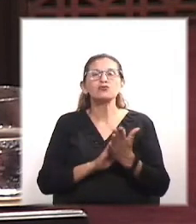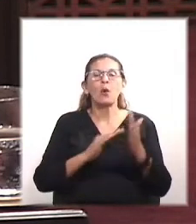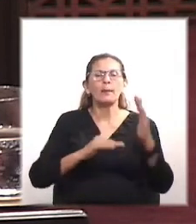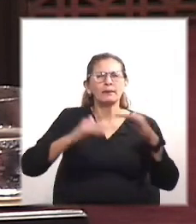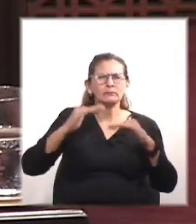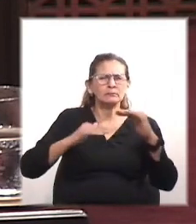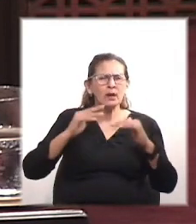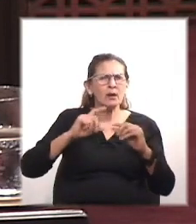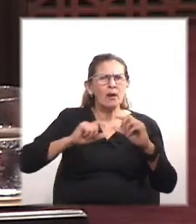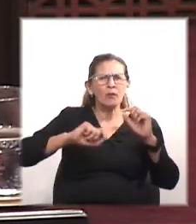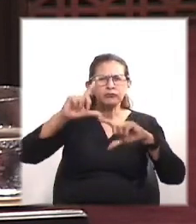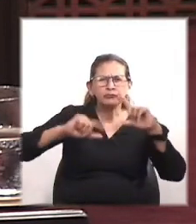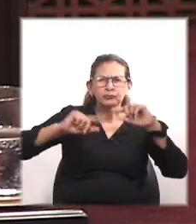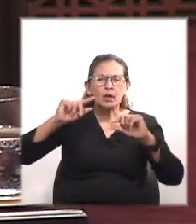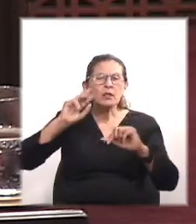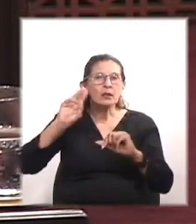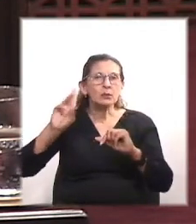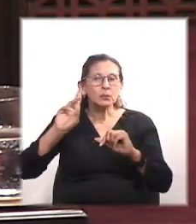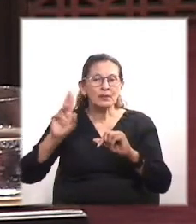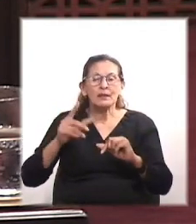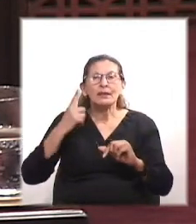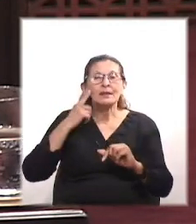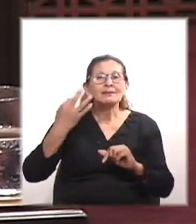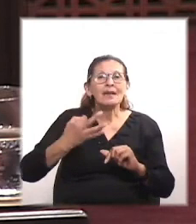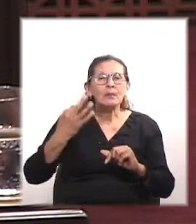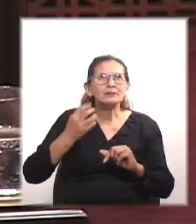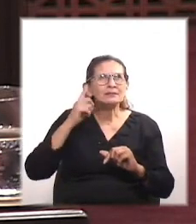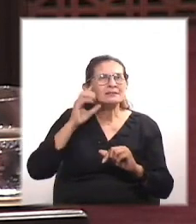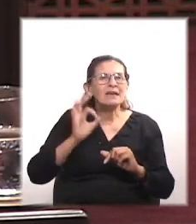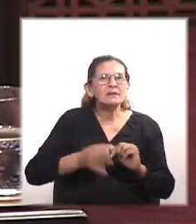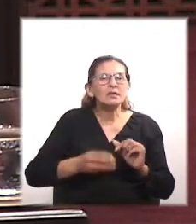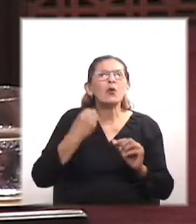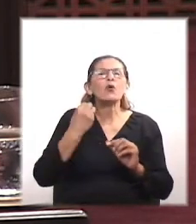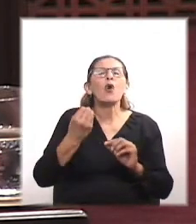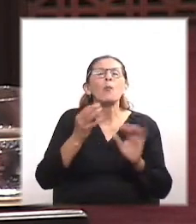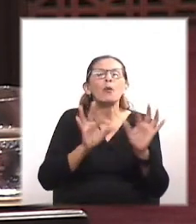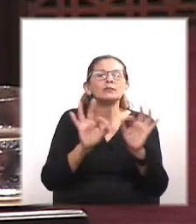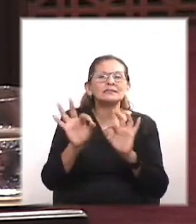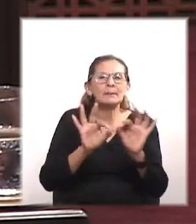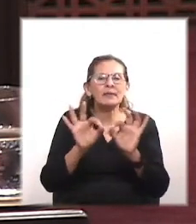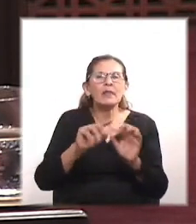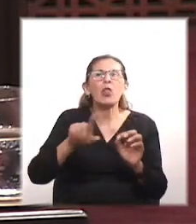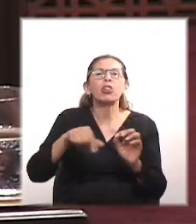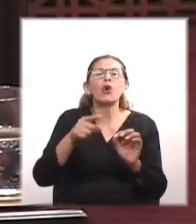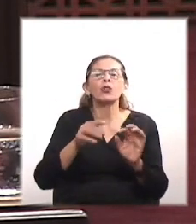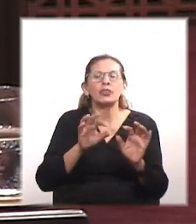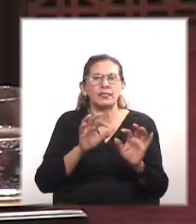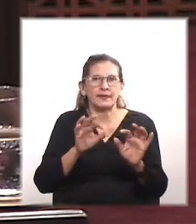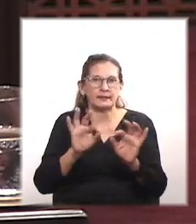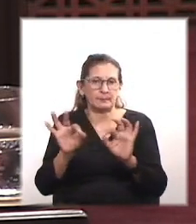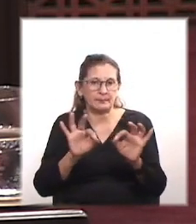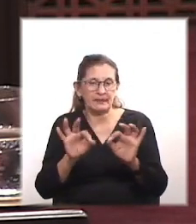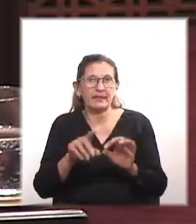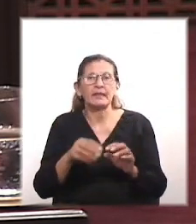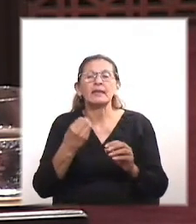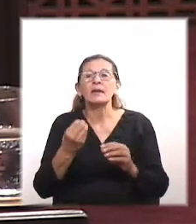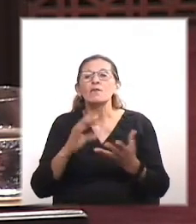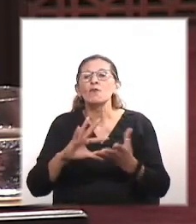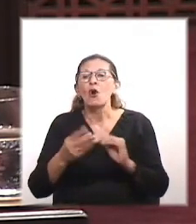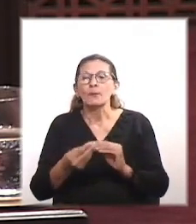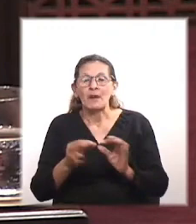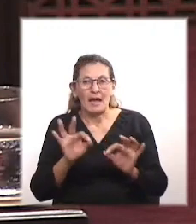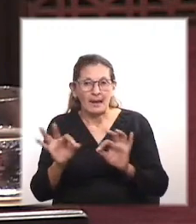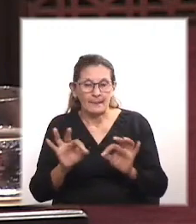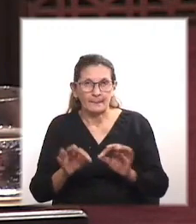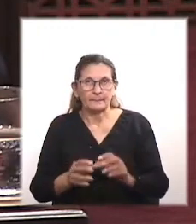que tomar en conciencia real lo que es un decibel. ¿Cómo se mide? ¿Dónde se mide? ¿Y de qué manera se quiere medir?